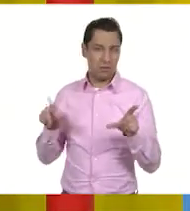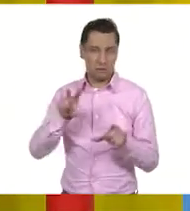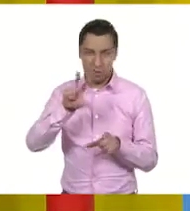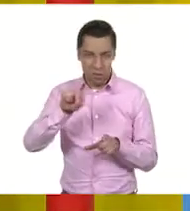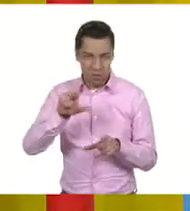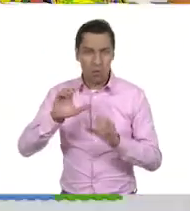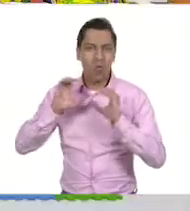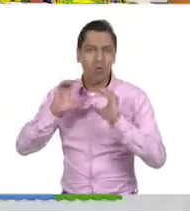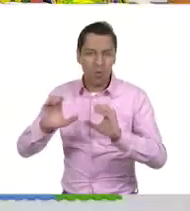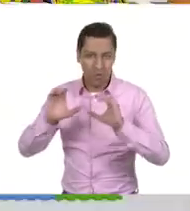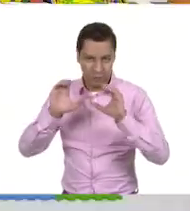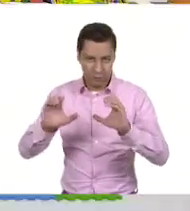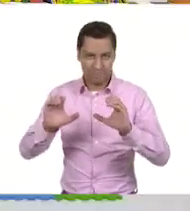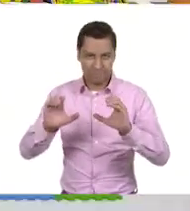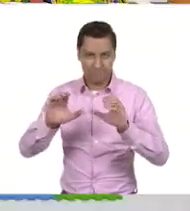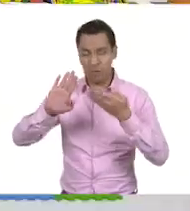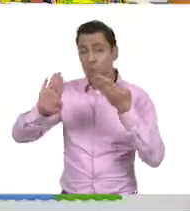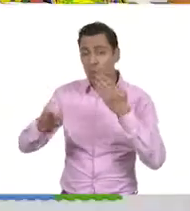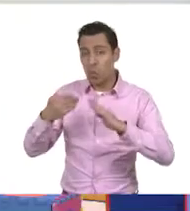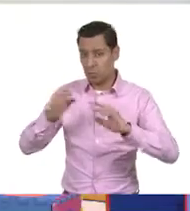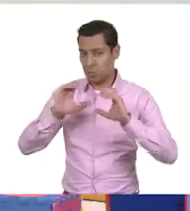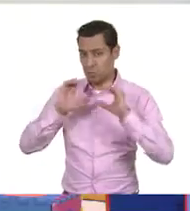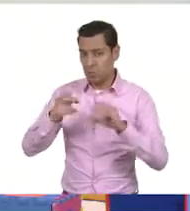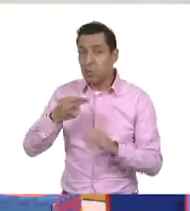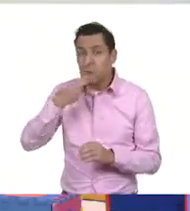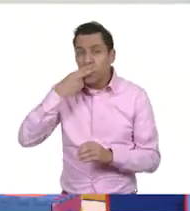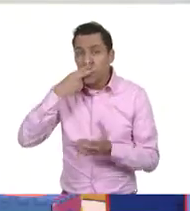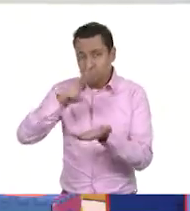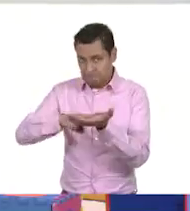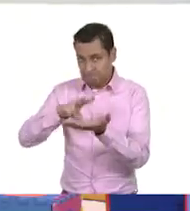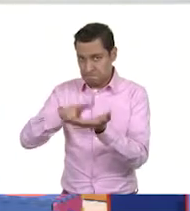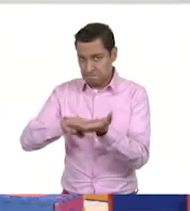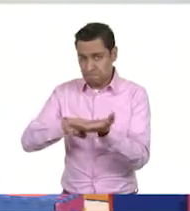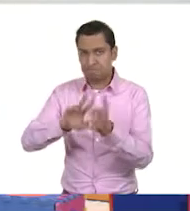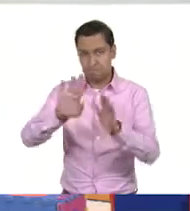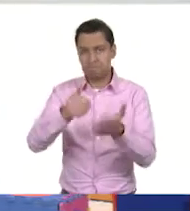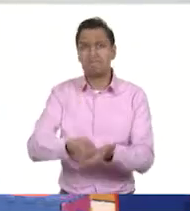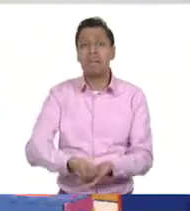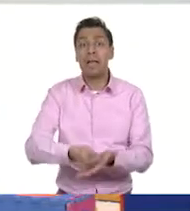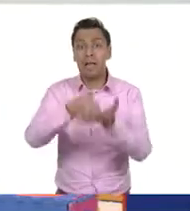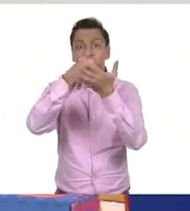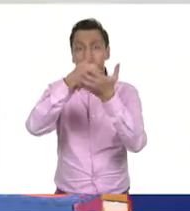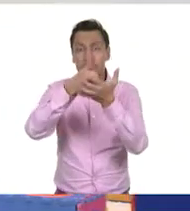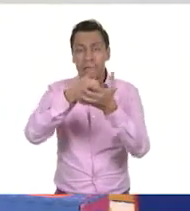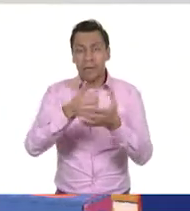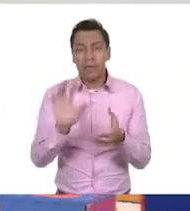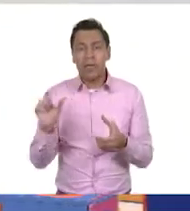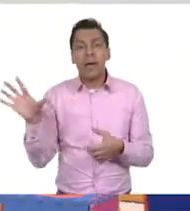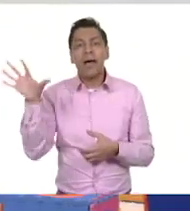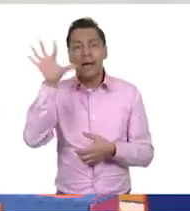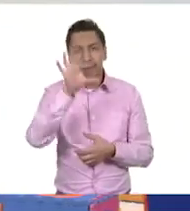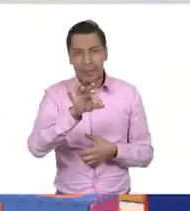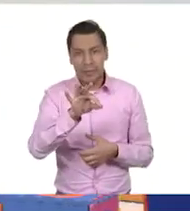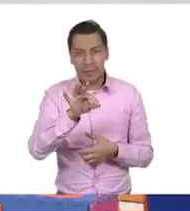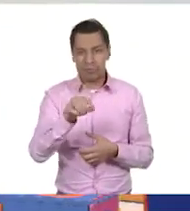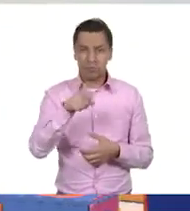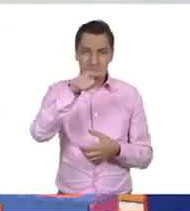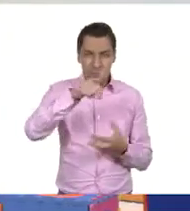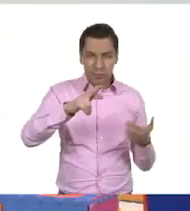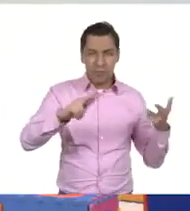Ah, pero yo he escuchado ahora que mencionas todo esto, algo que sí puede ayudar. Si tú vives en una región,